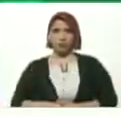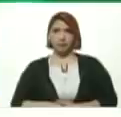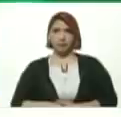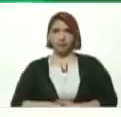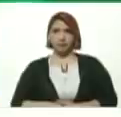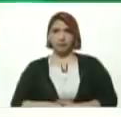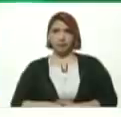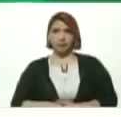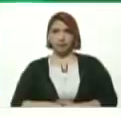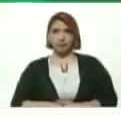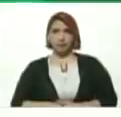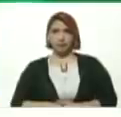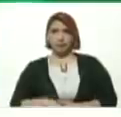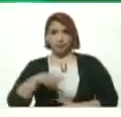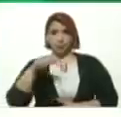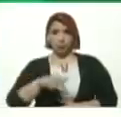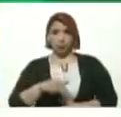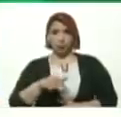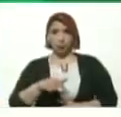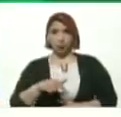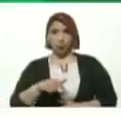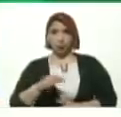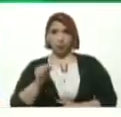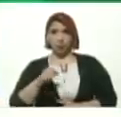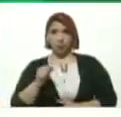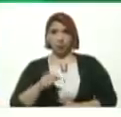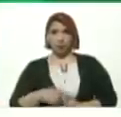Fue Porque a partir De hoy Ya no es Ah no Si es